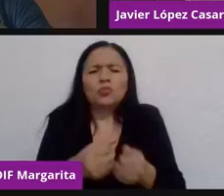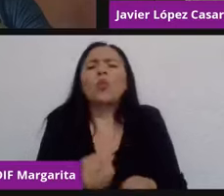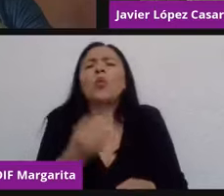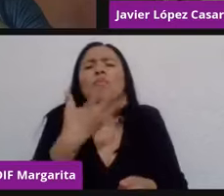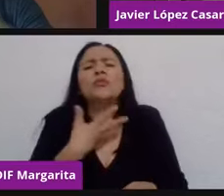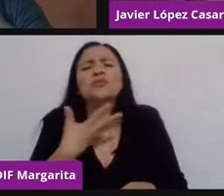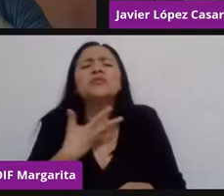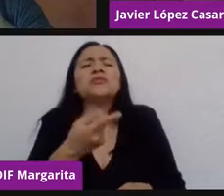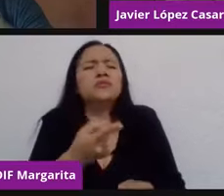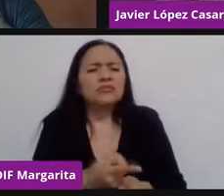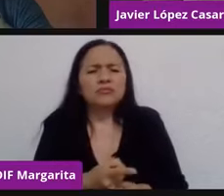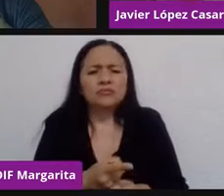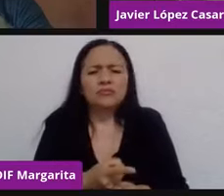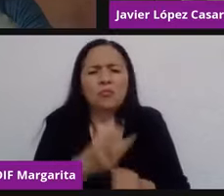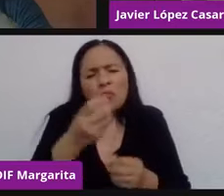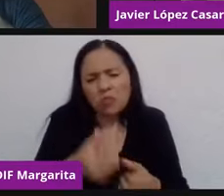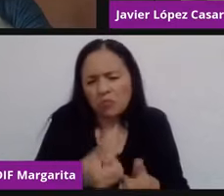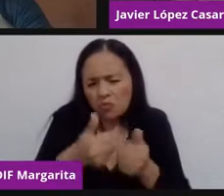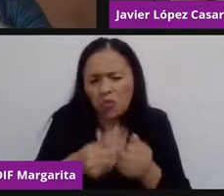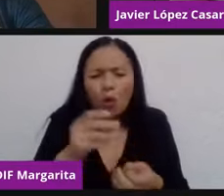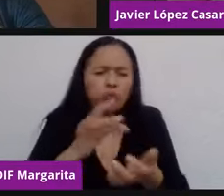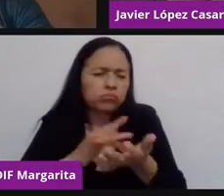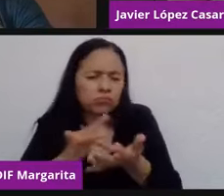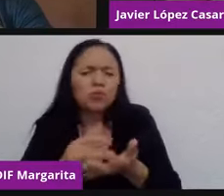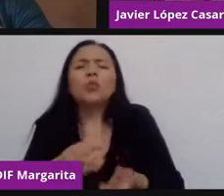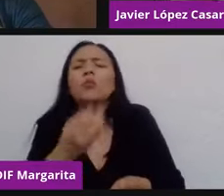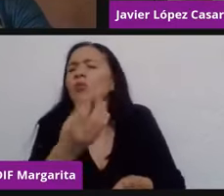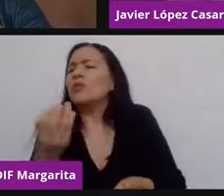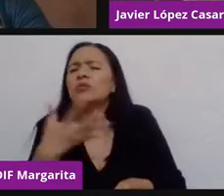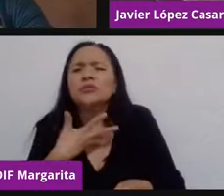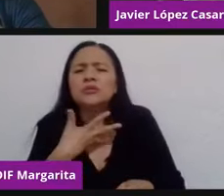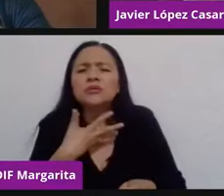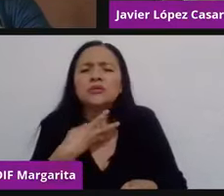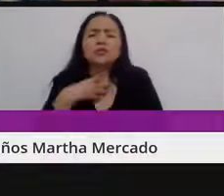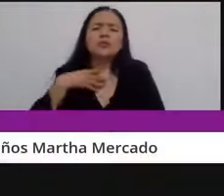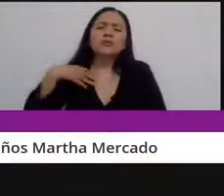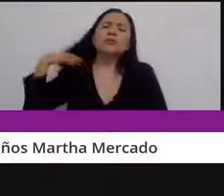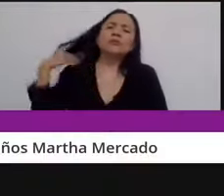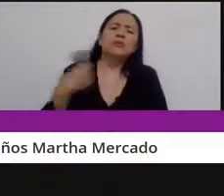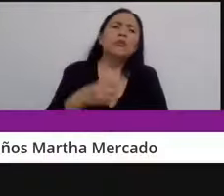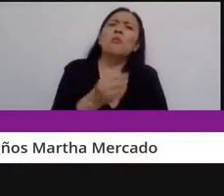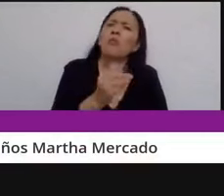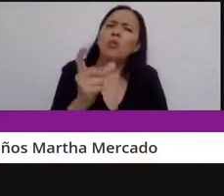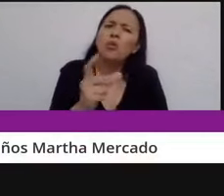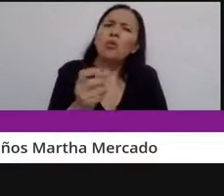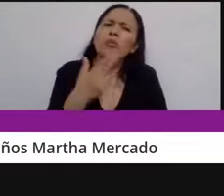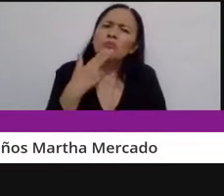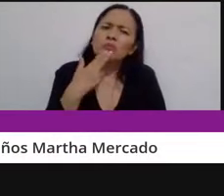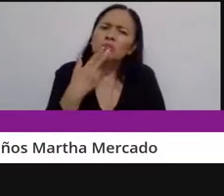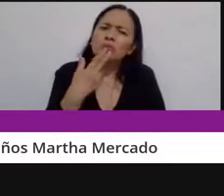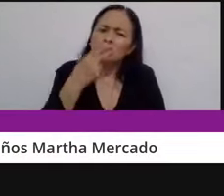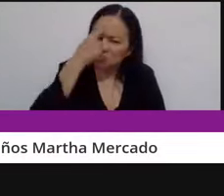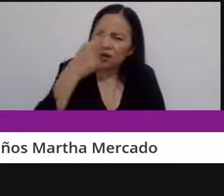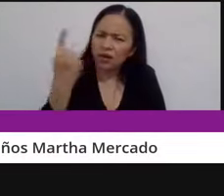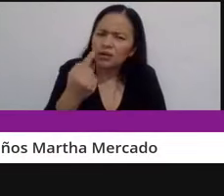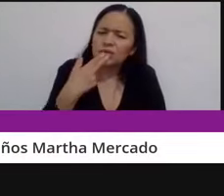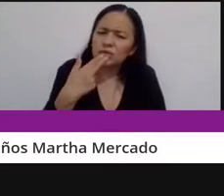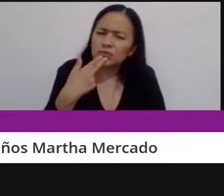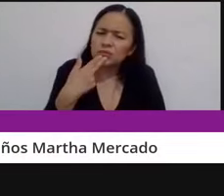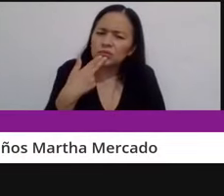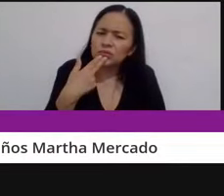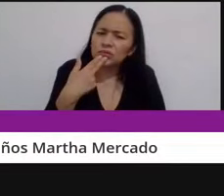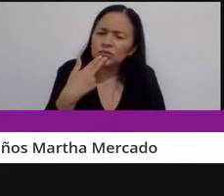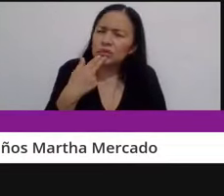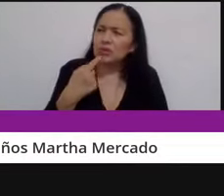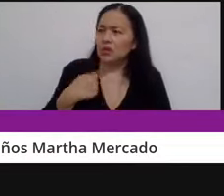inteligente? De ahí la que sigue es perfecto. ¿Cada cuándo lo usan y para qué lo usan? Y cuando haces